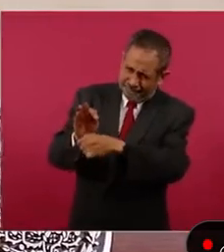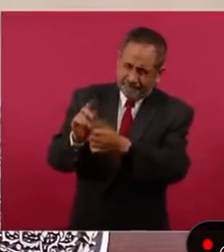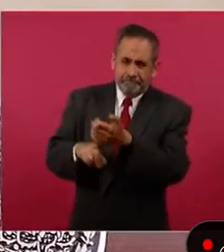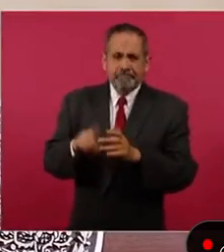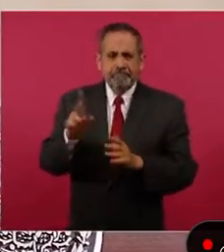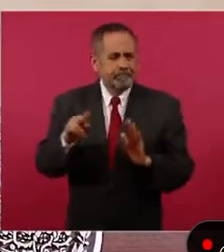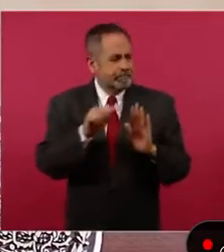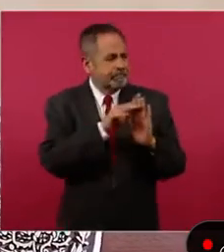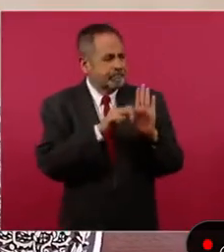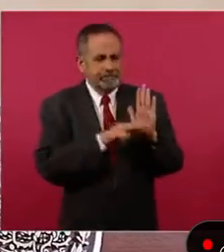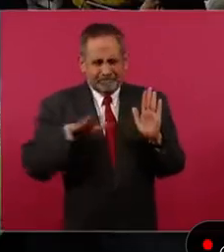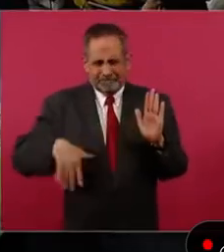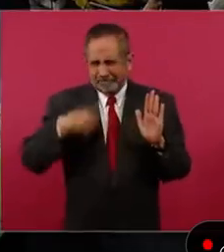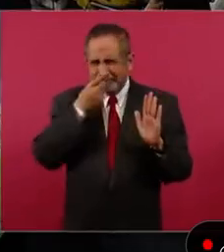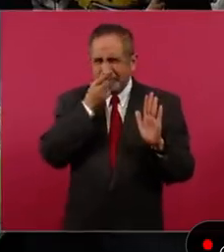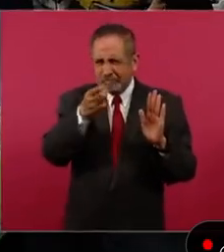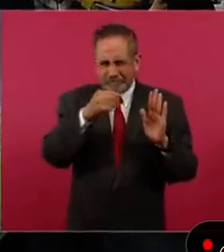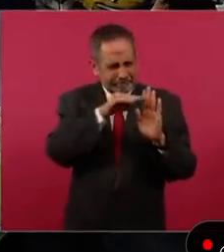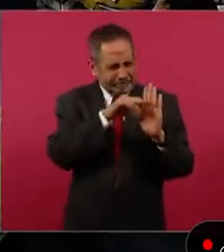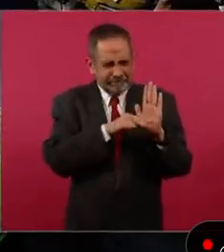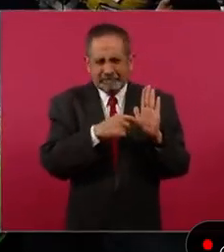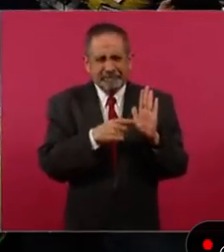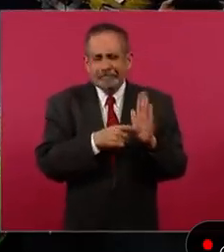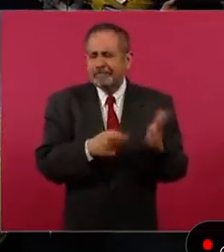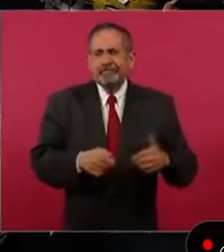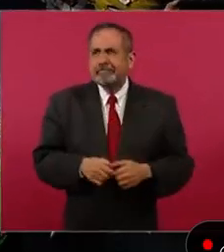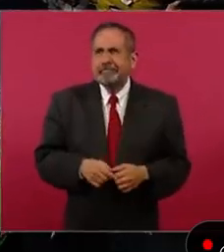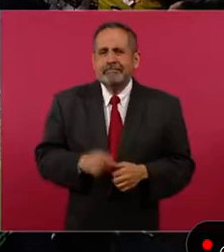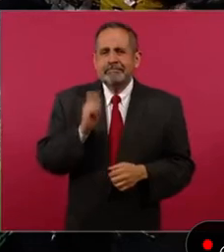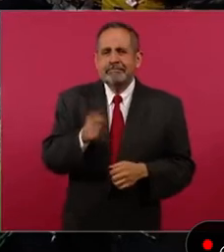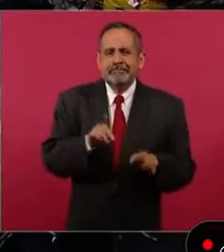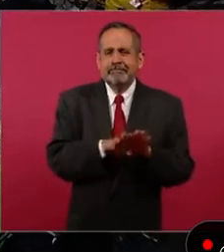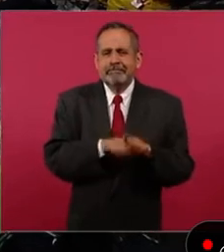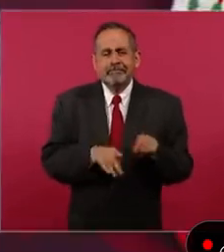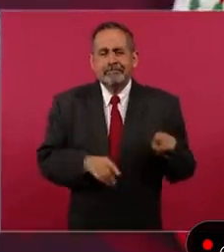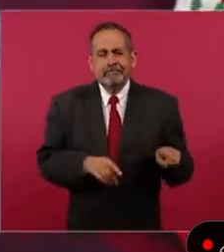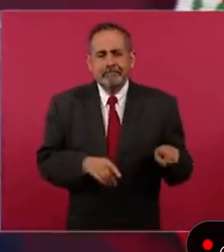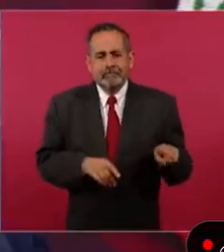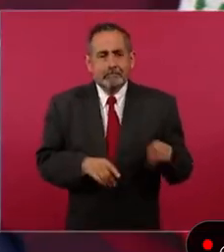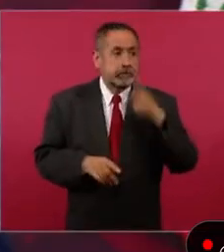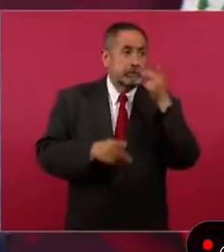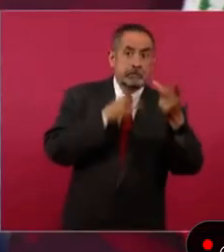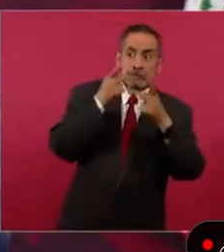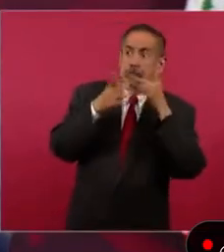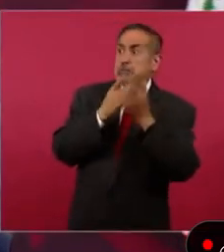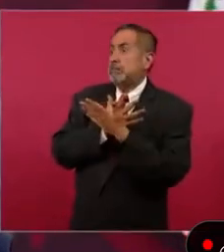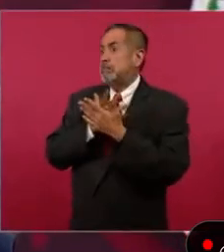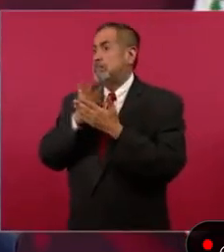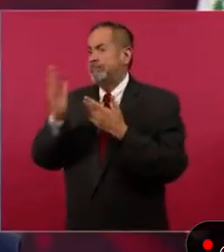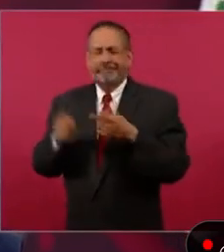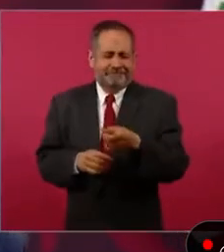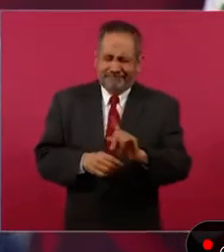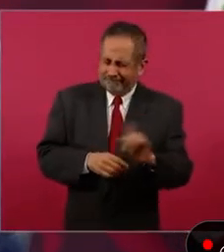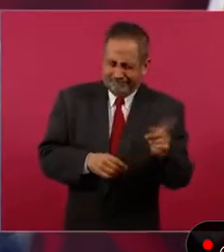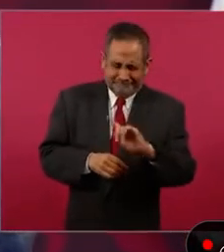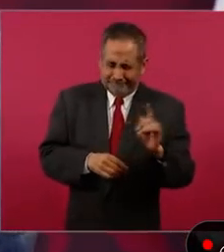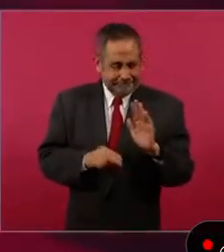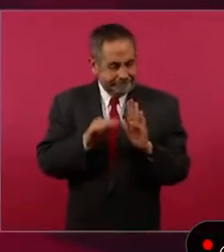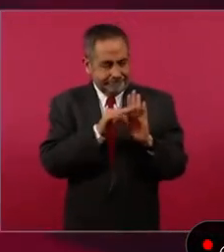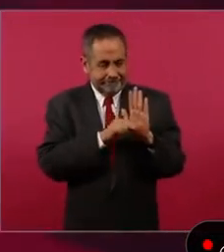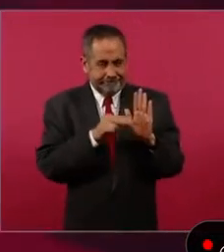las normas a las que se menciona, es un asunto que lo han querido hacer grande, los